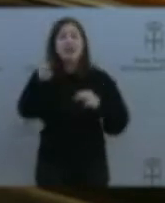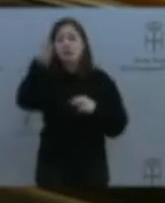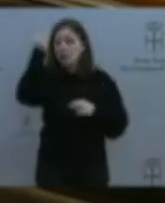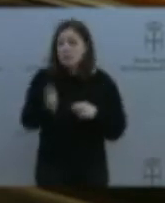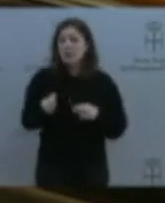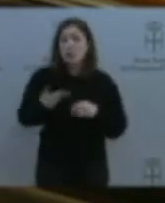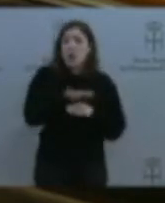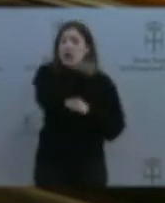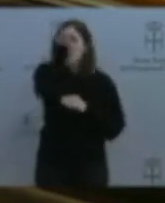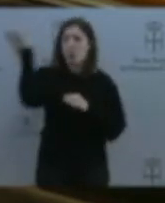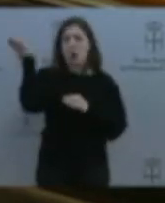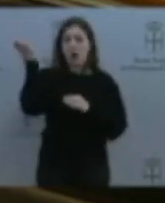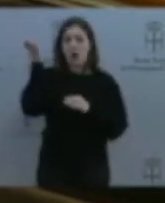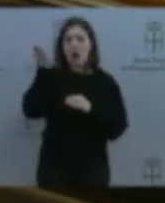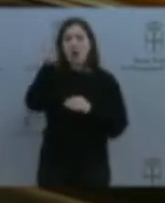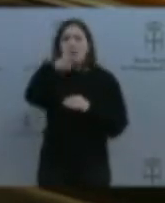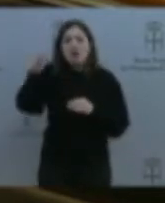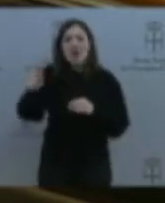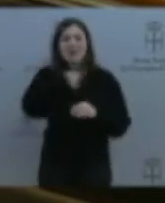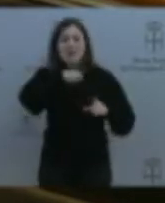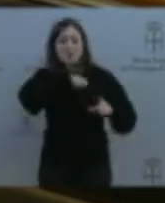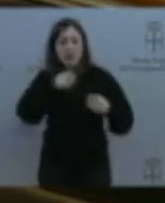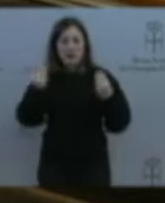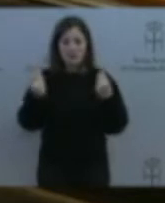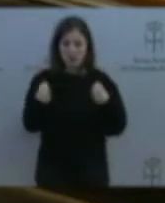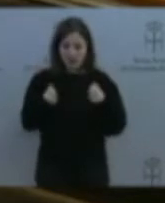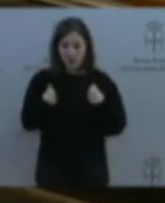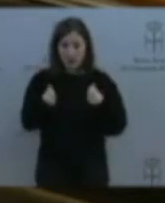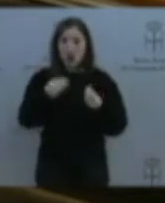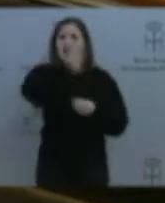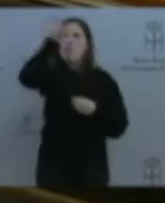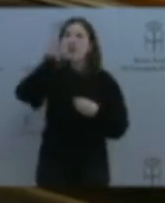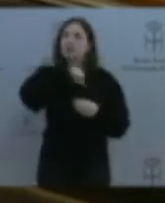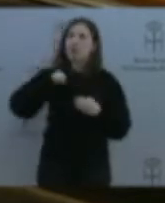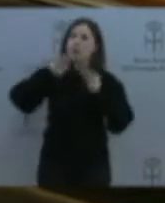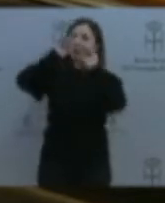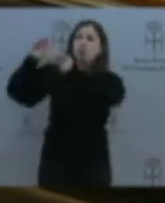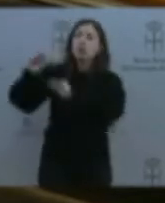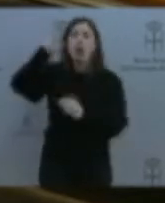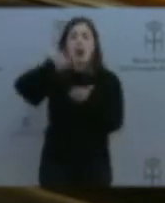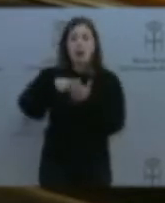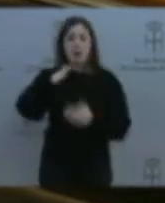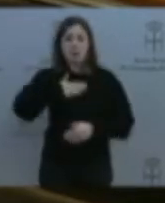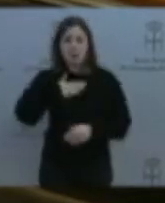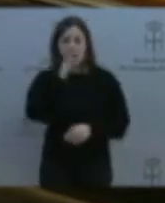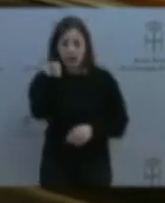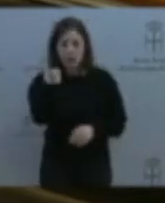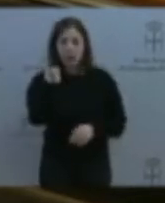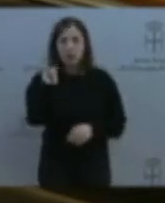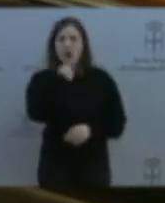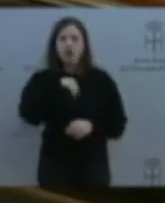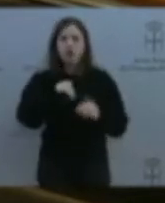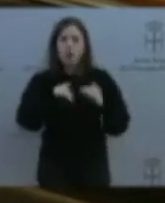españoles que viven en comunidades con lengües propias. No queremos ni más ni menos. Señora consellera,